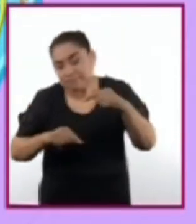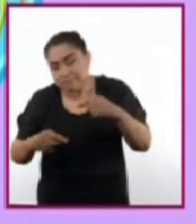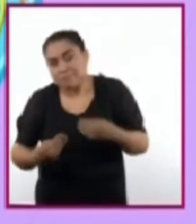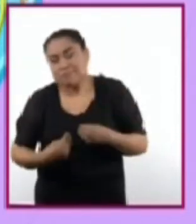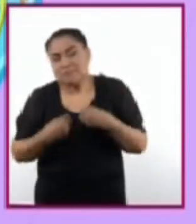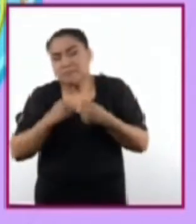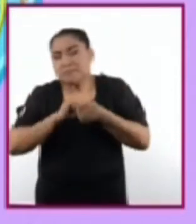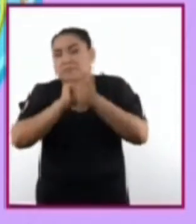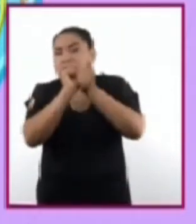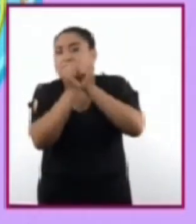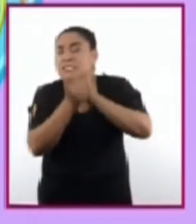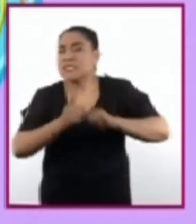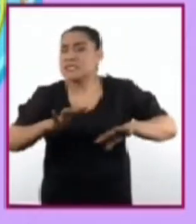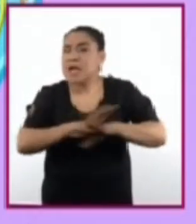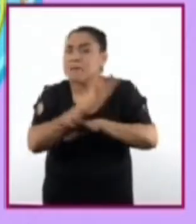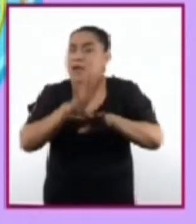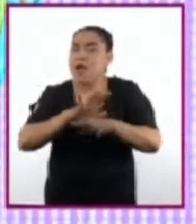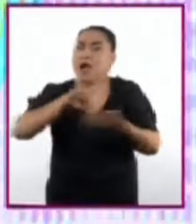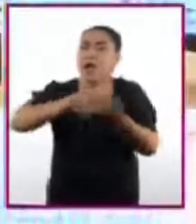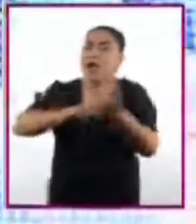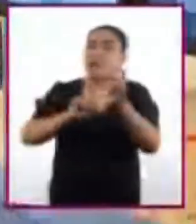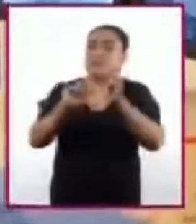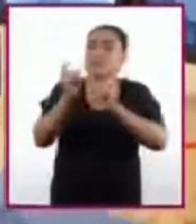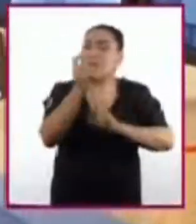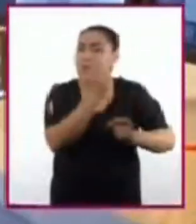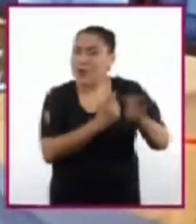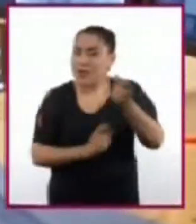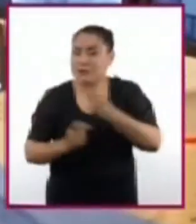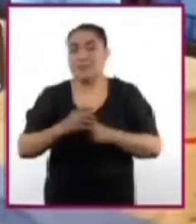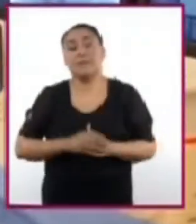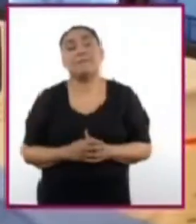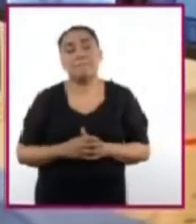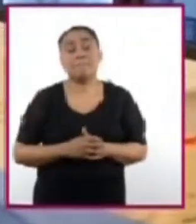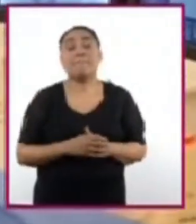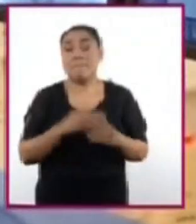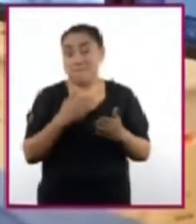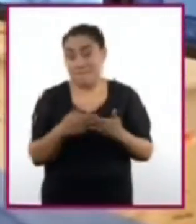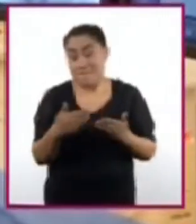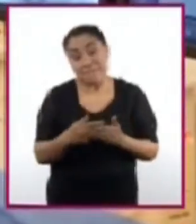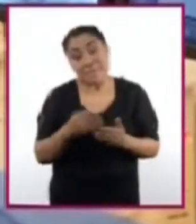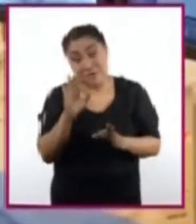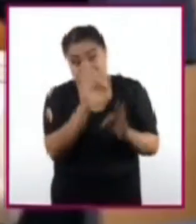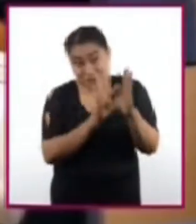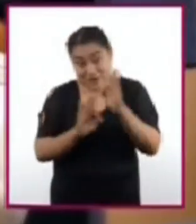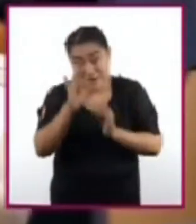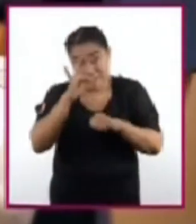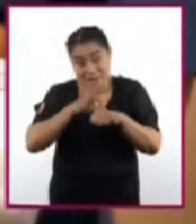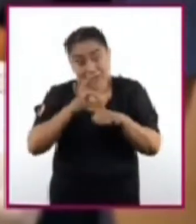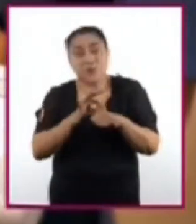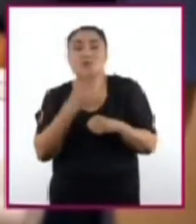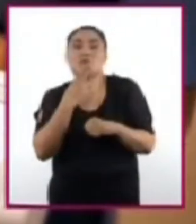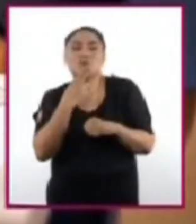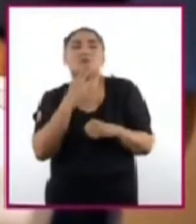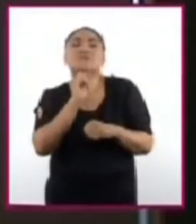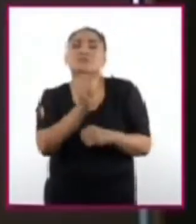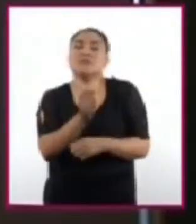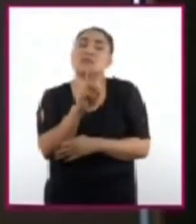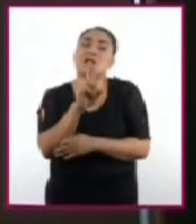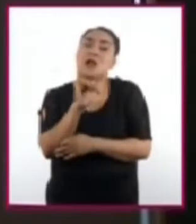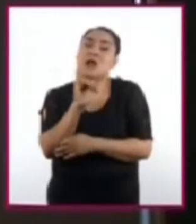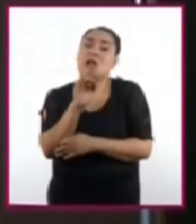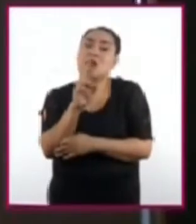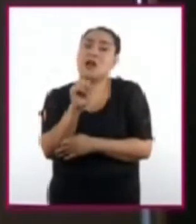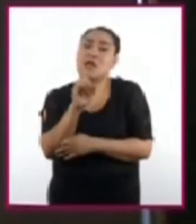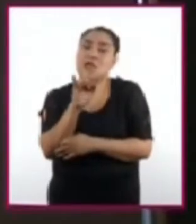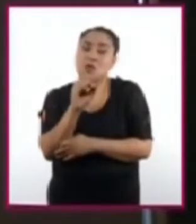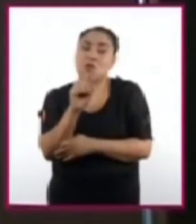cambios importantes en las células. Por lo anterior, una aplicación de la física médica es la radioterapia, cuyo